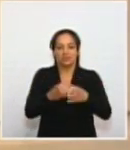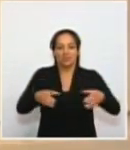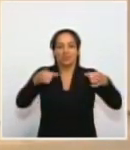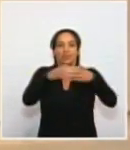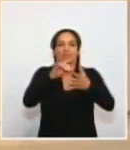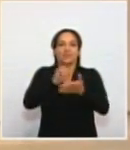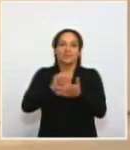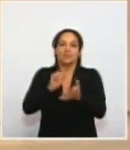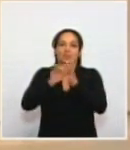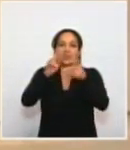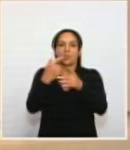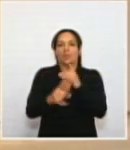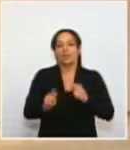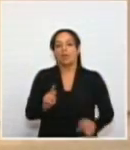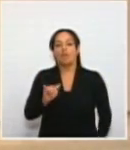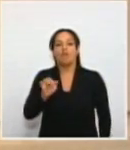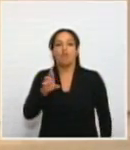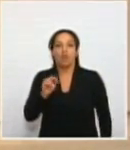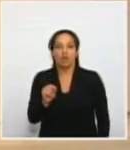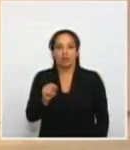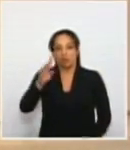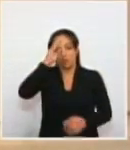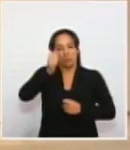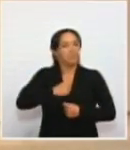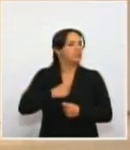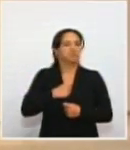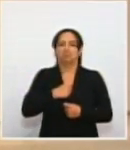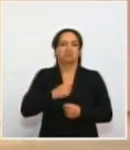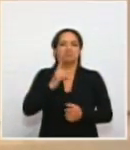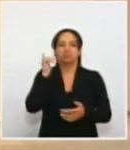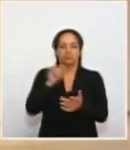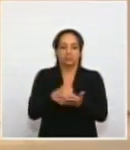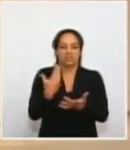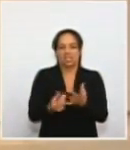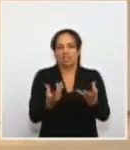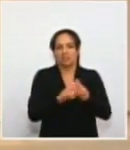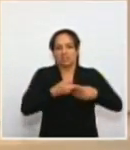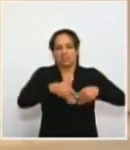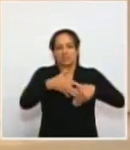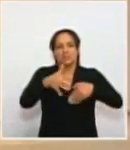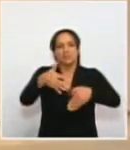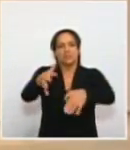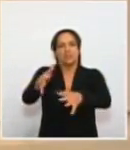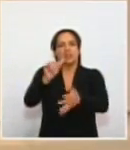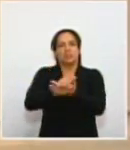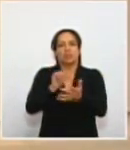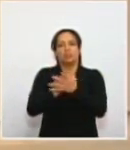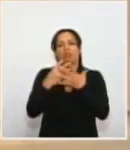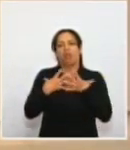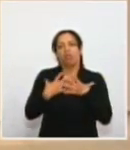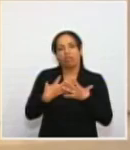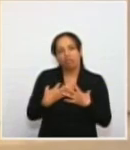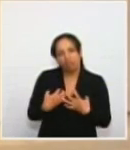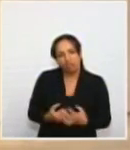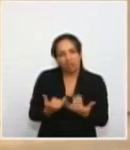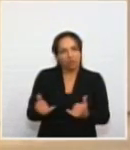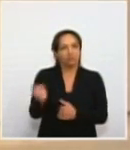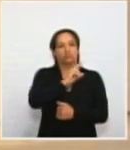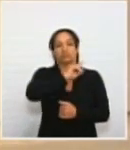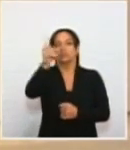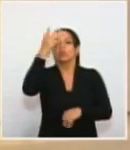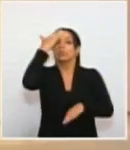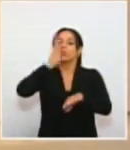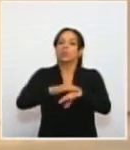de fuero militar. No están las tropas de nuestra Fuerza Pública con desánimo y la baja moral está presente